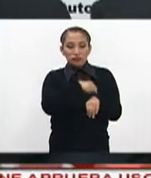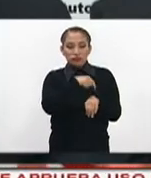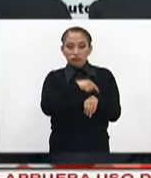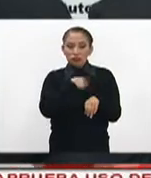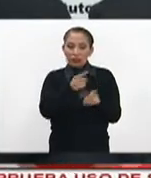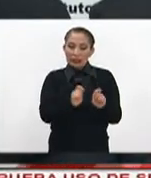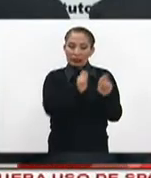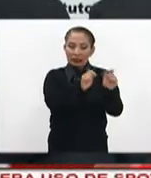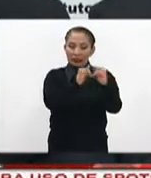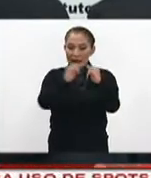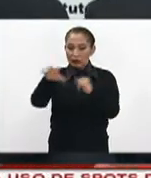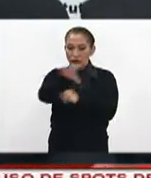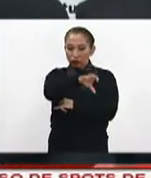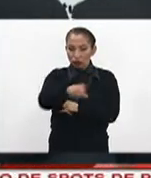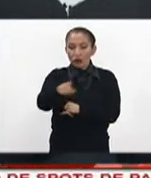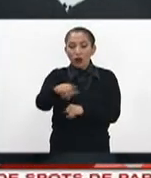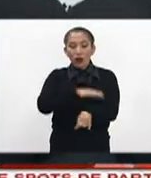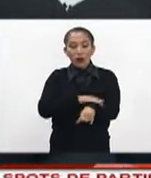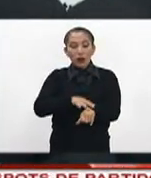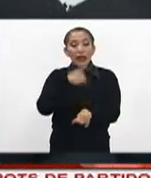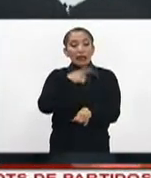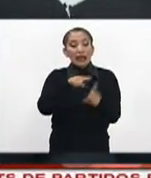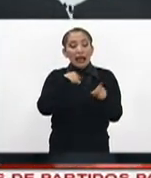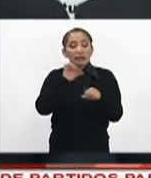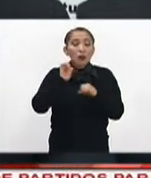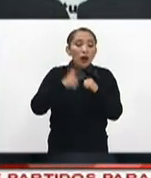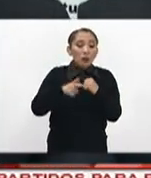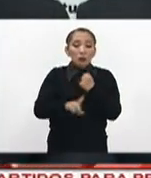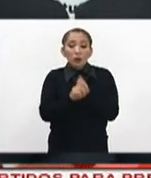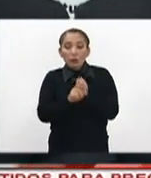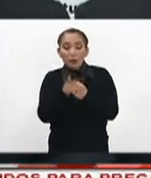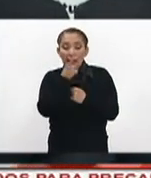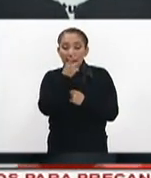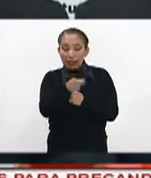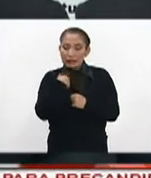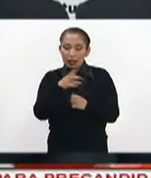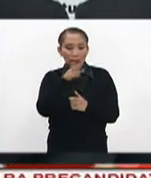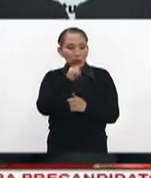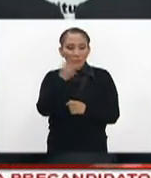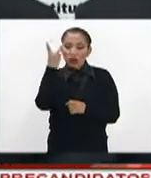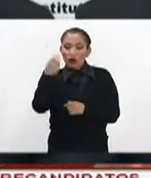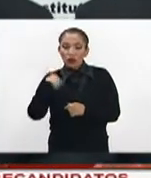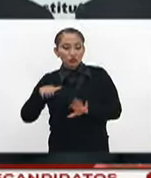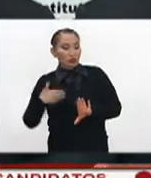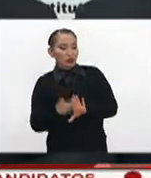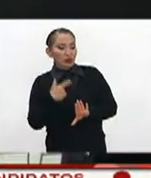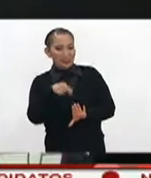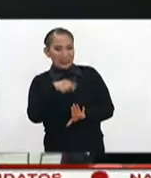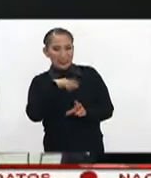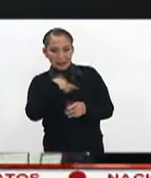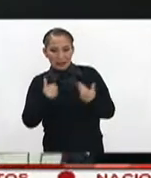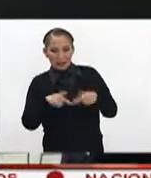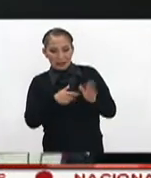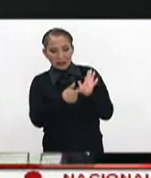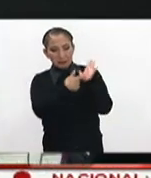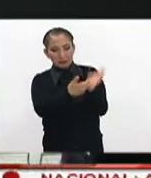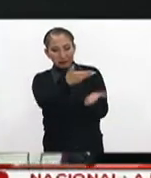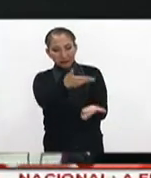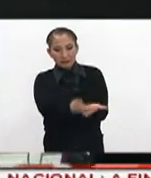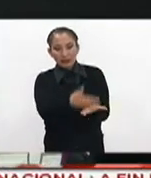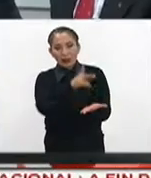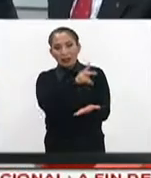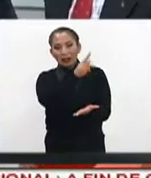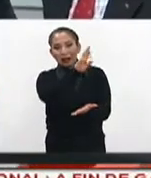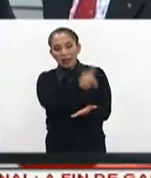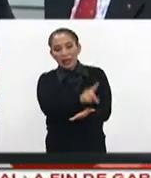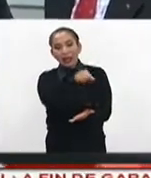respectivas instituciones. esta manera, la Comisión de Quejas y Denuncias declaró improcedentes dos medidas cautelares representadas o presentadas